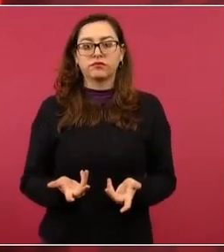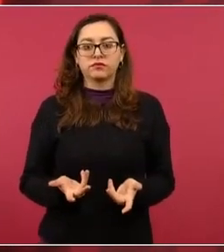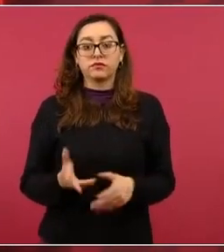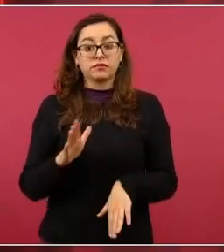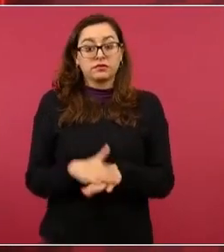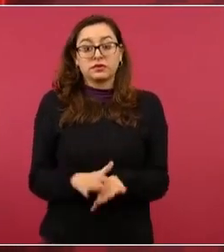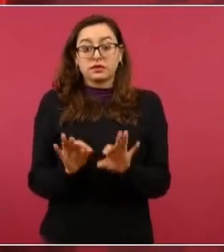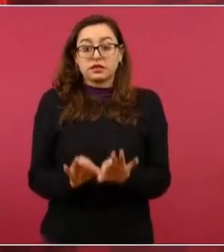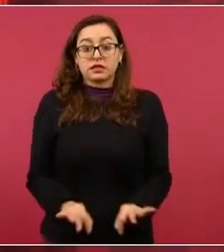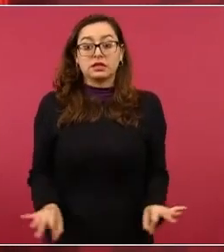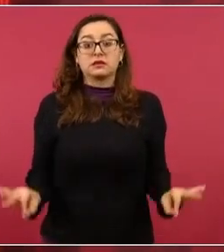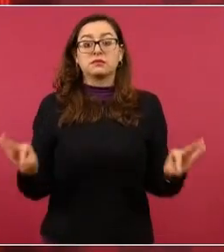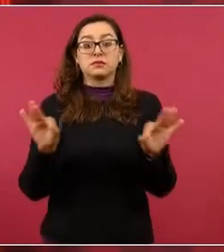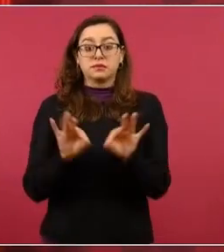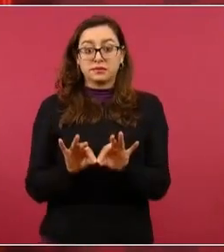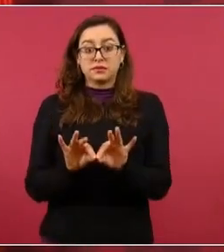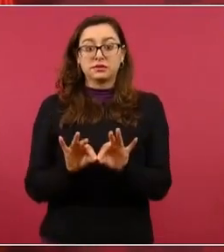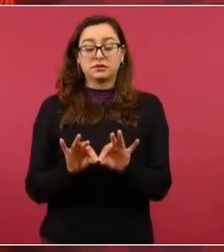fundamentalmente